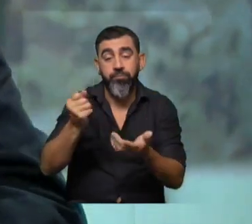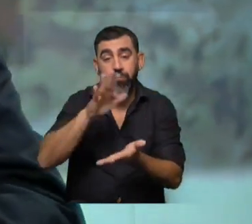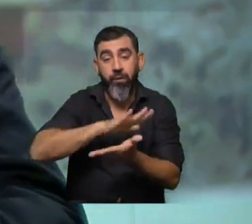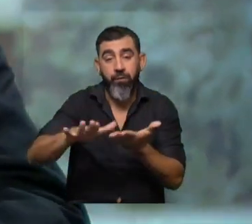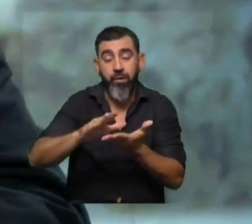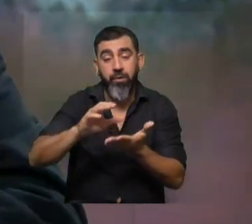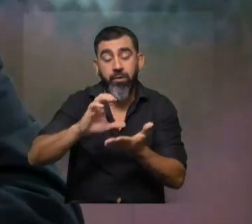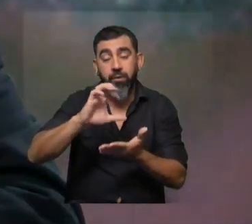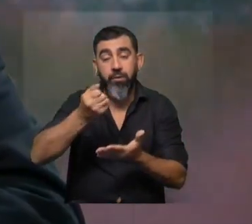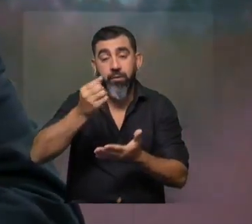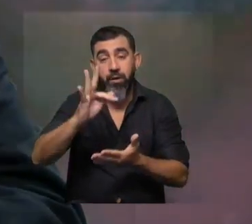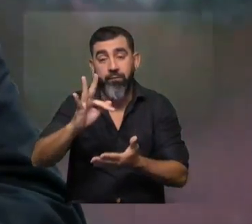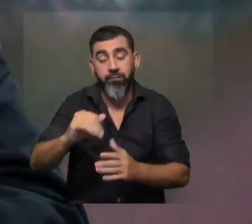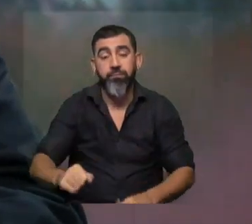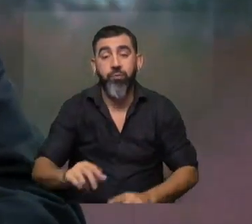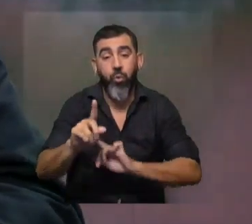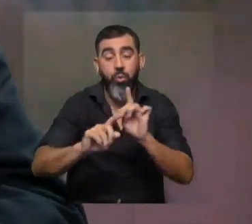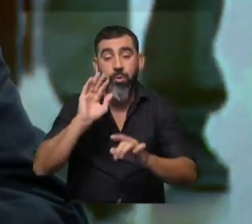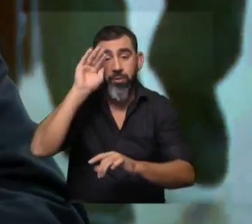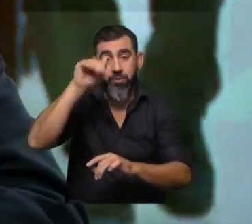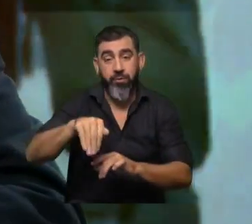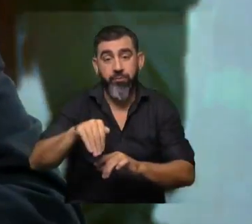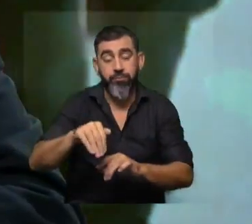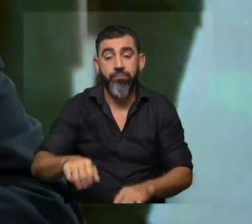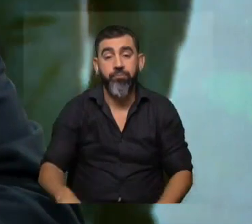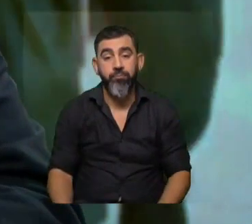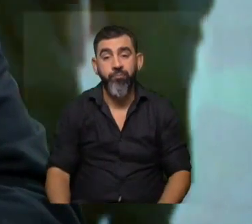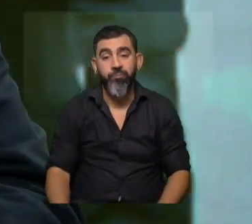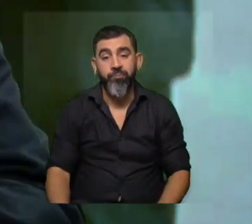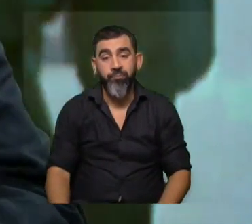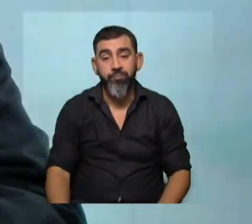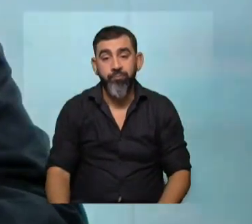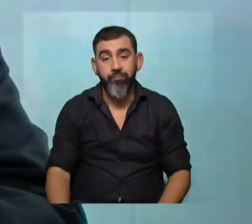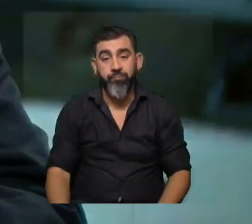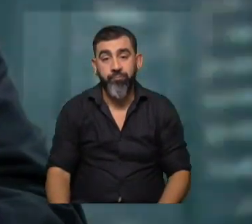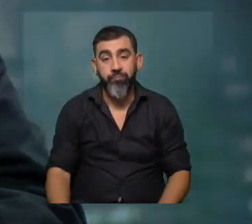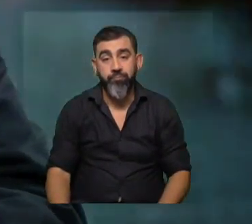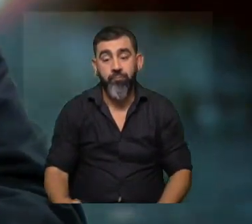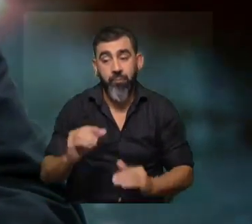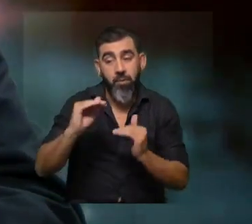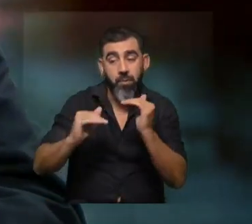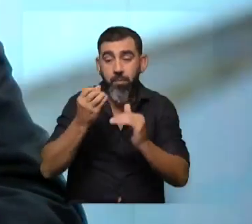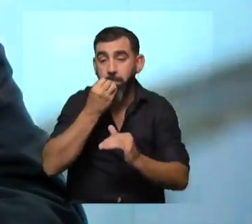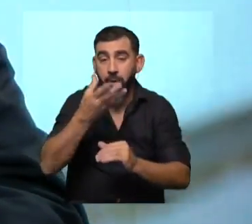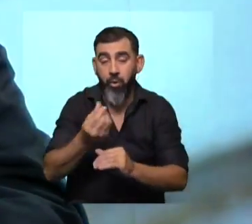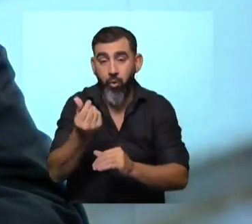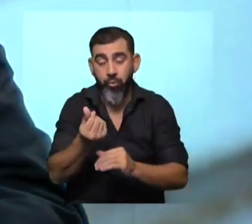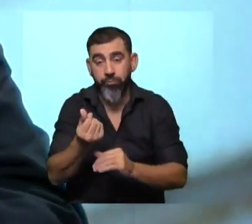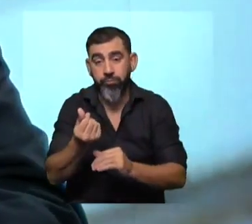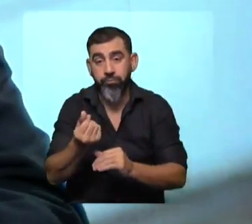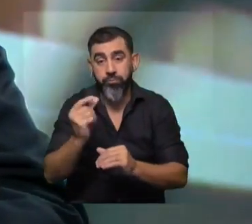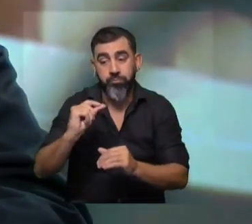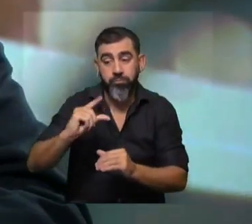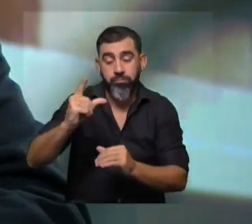la CAP, de la Universidad de la República para los mismos tipos de posgrado, que eran mayores. Entonces estamos haciendo un